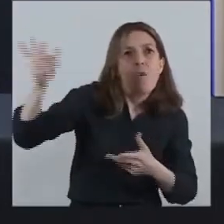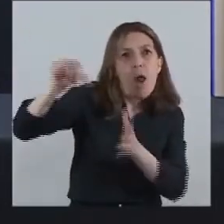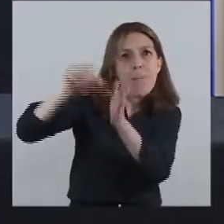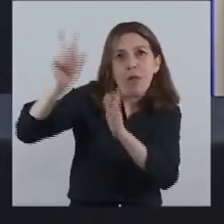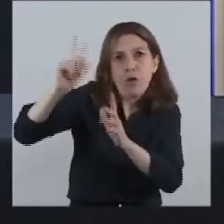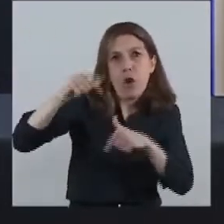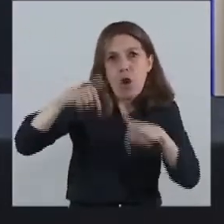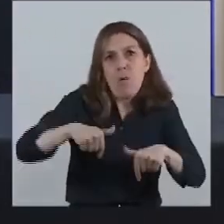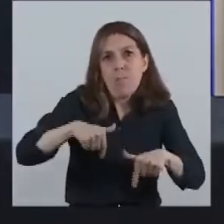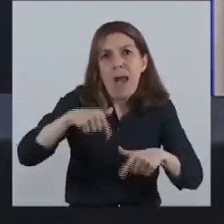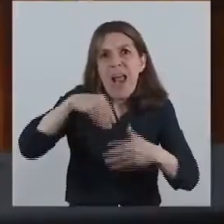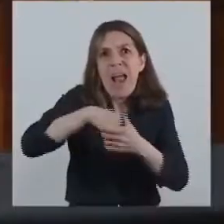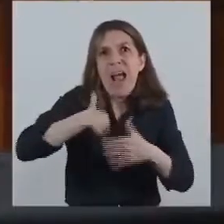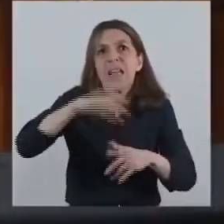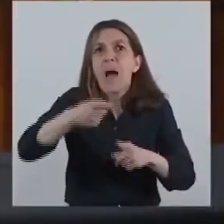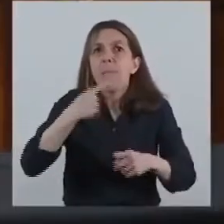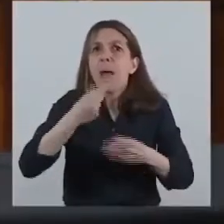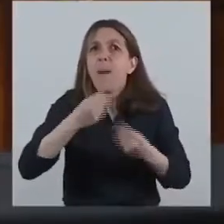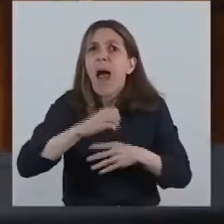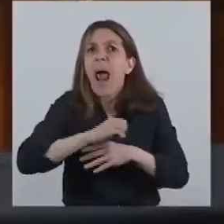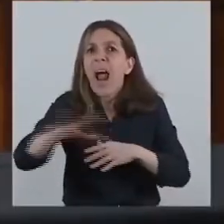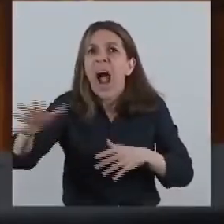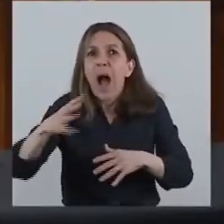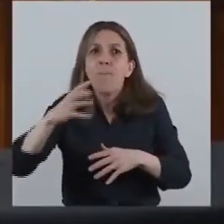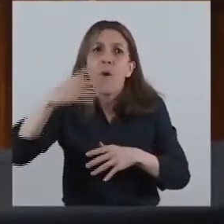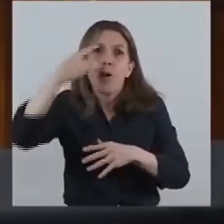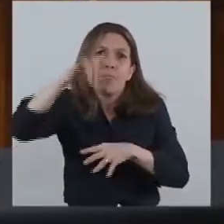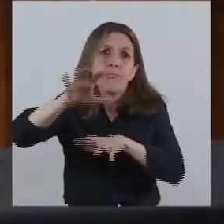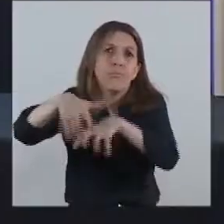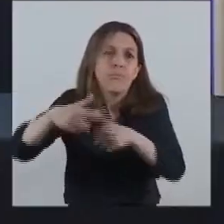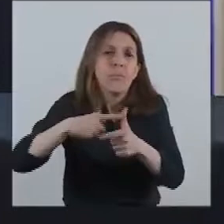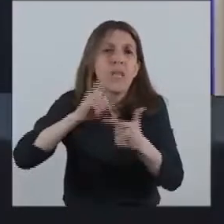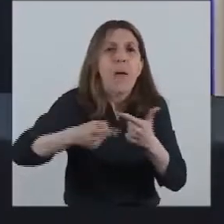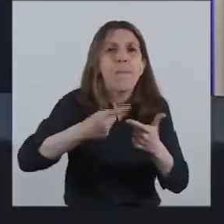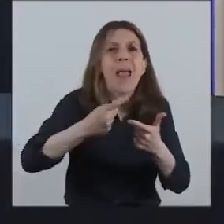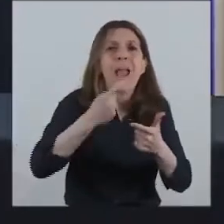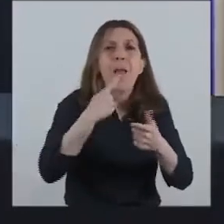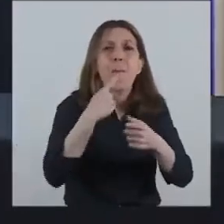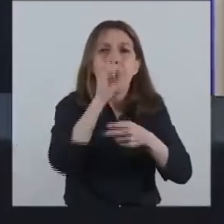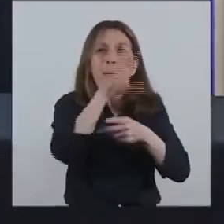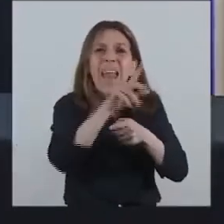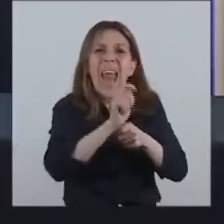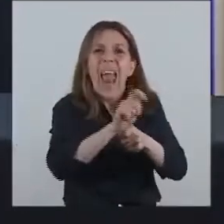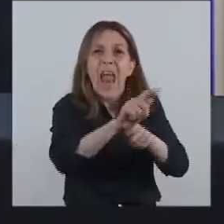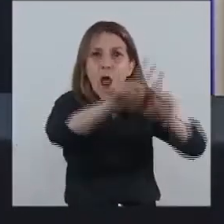para el sector agropecuario, el sector minero y el sector industrial.